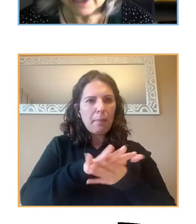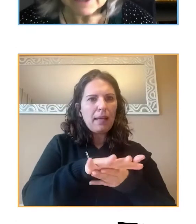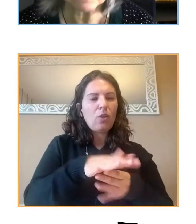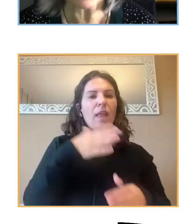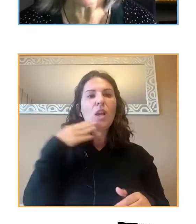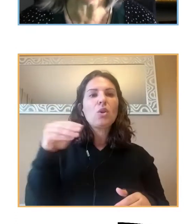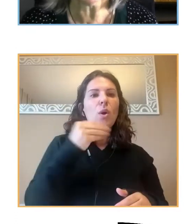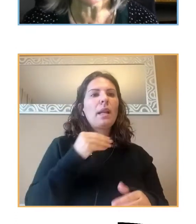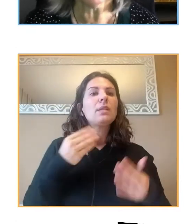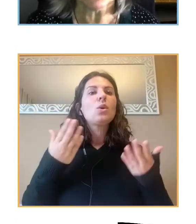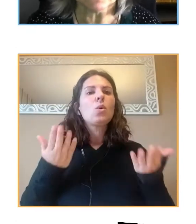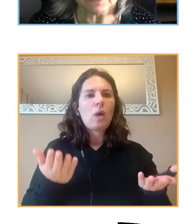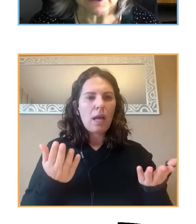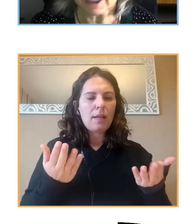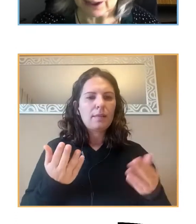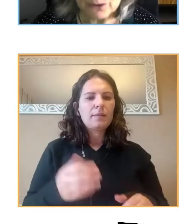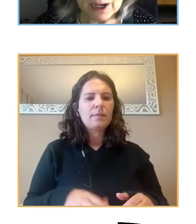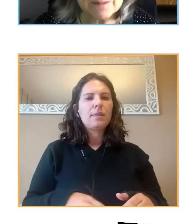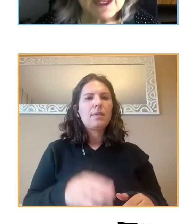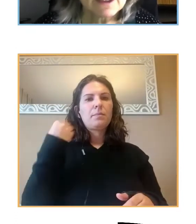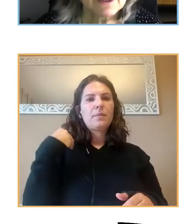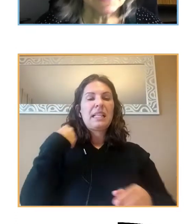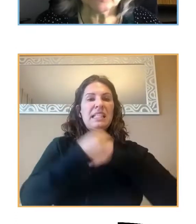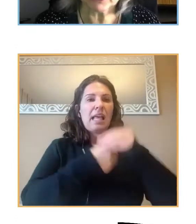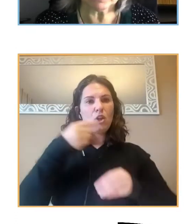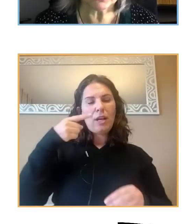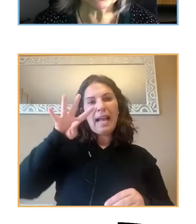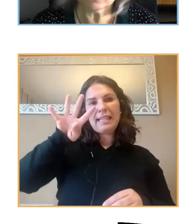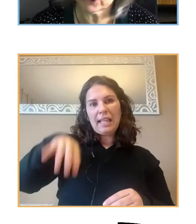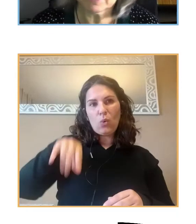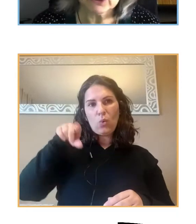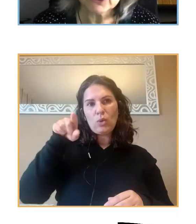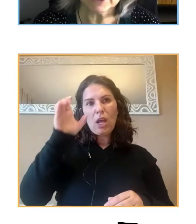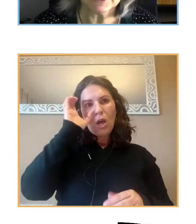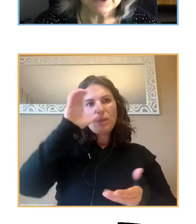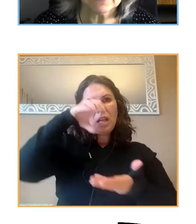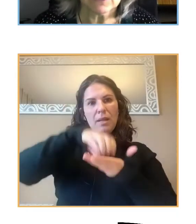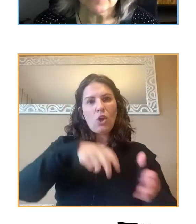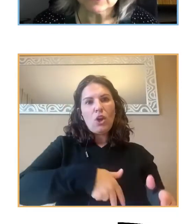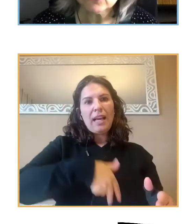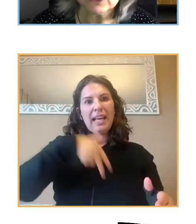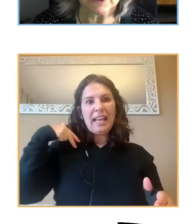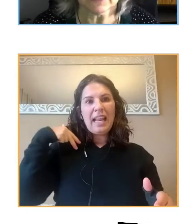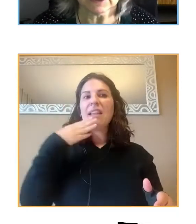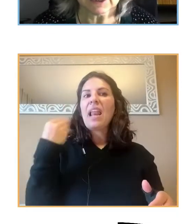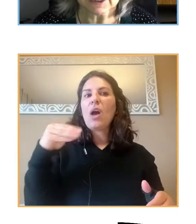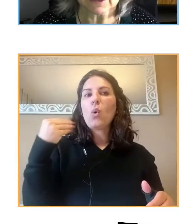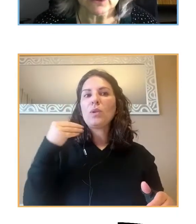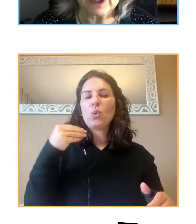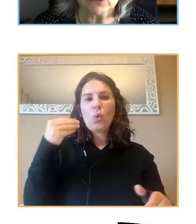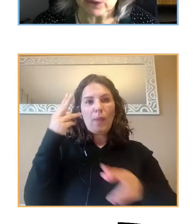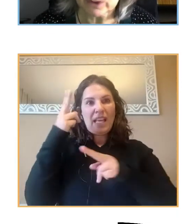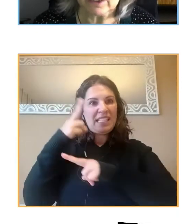es la que se ha realizado en Cataluña, en el Observatorio General de la Juventud de la Generalitat de